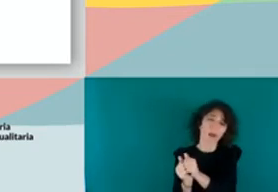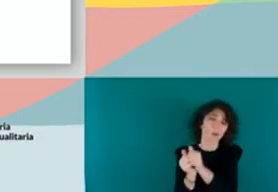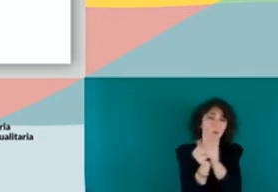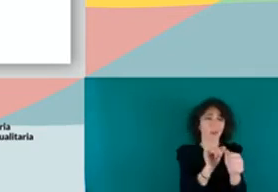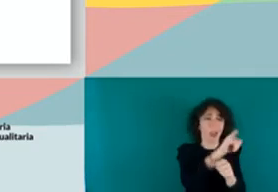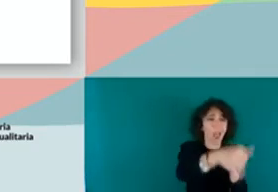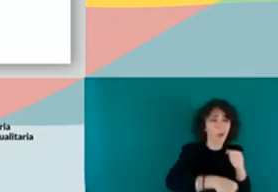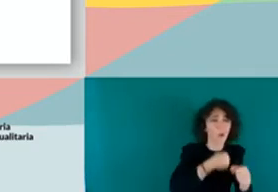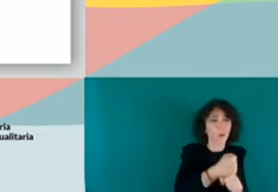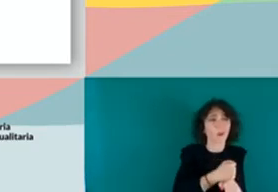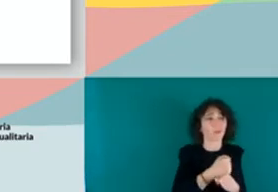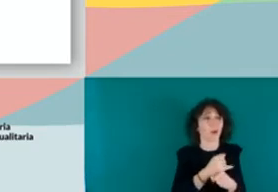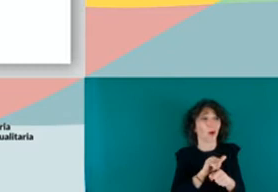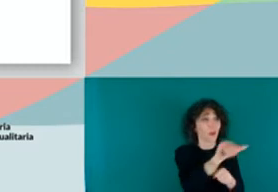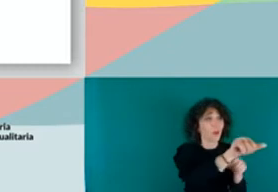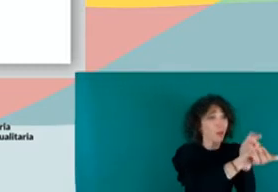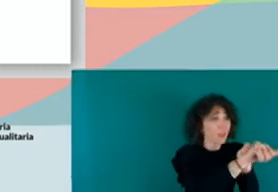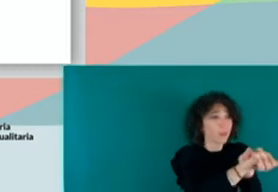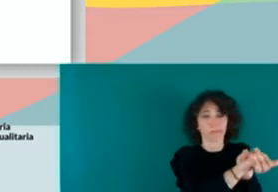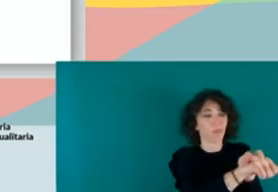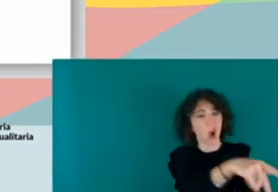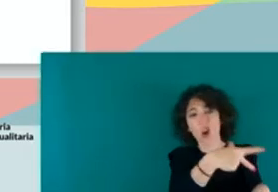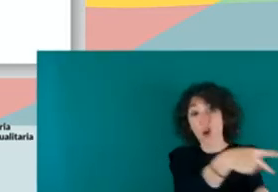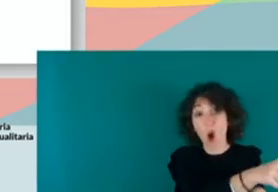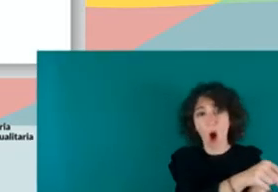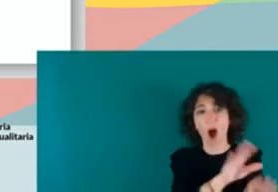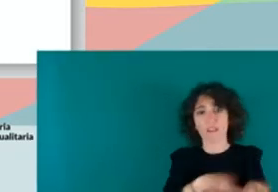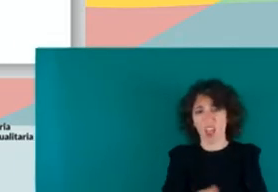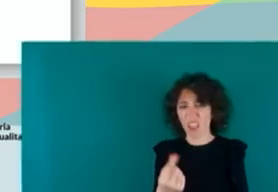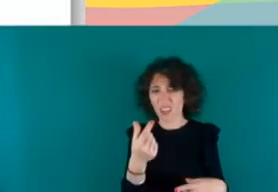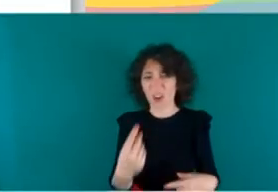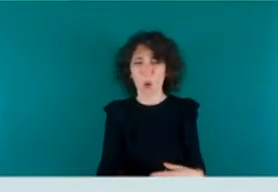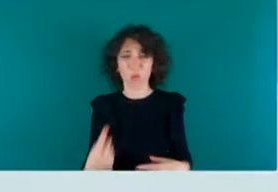no les dejaban volar. O sea, se perdió un pastizal de dinero